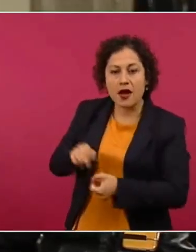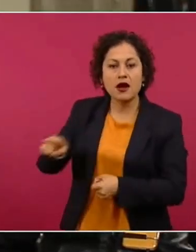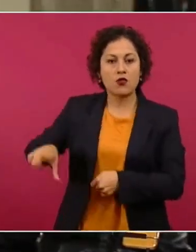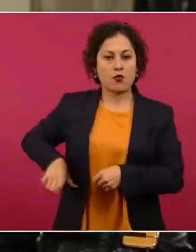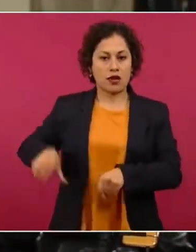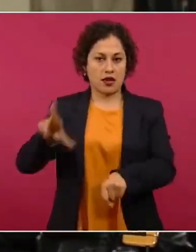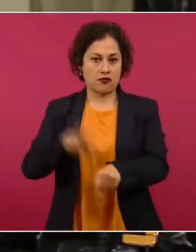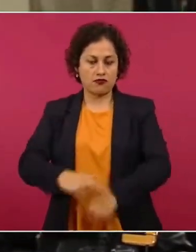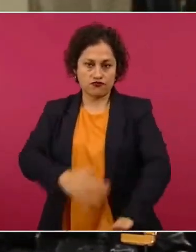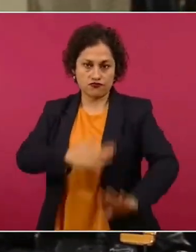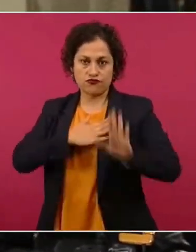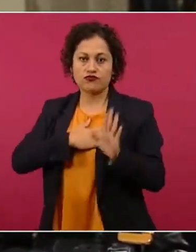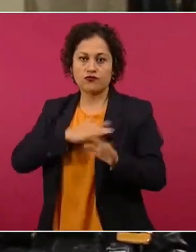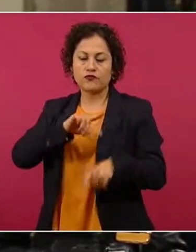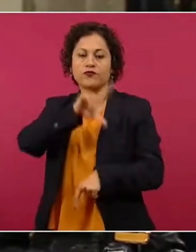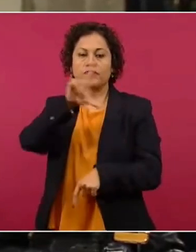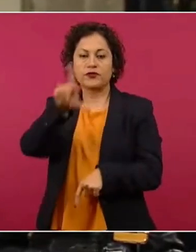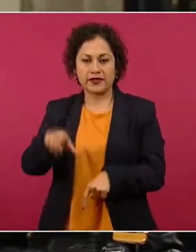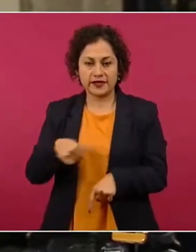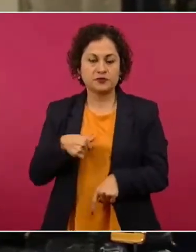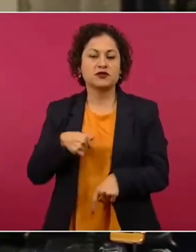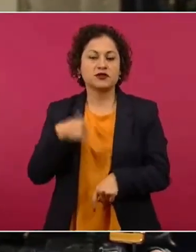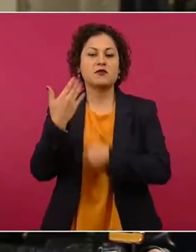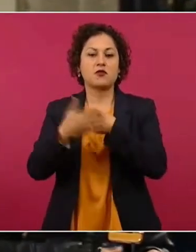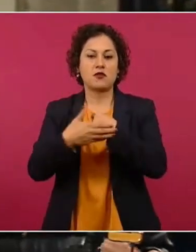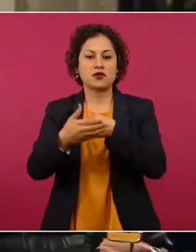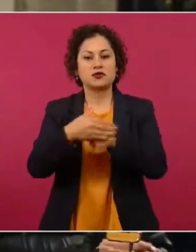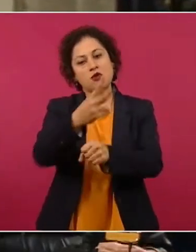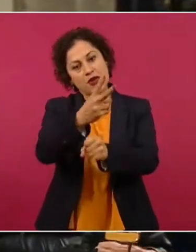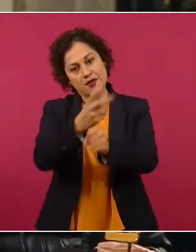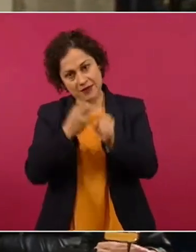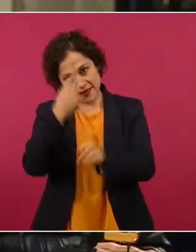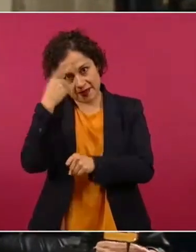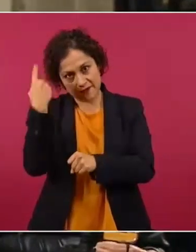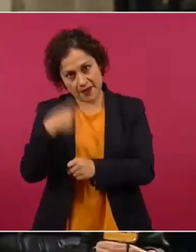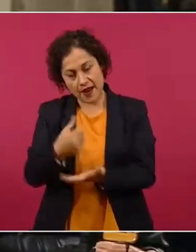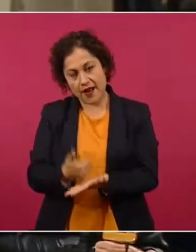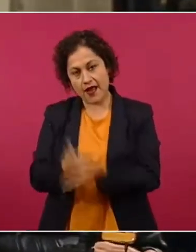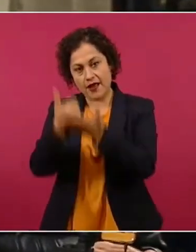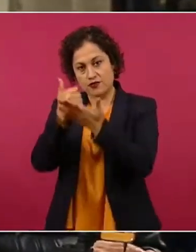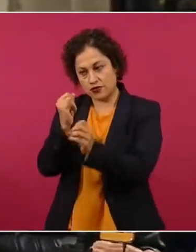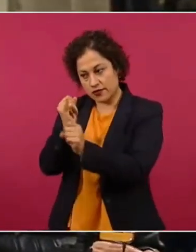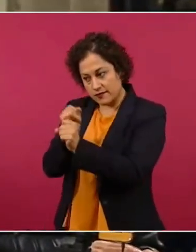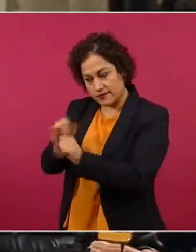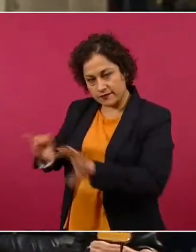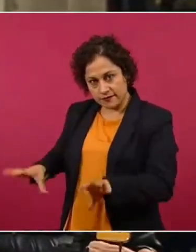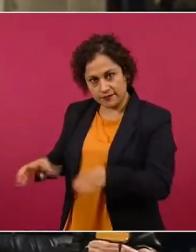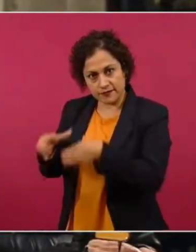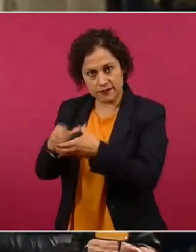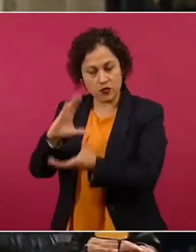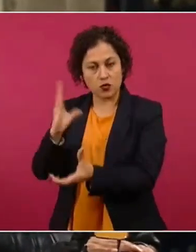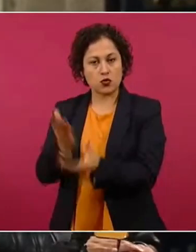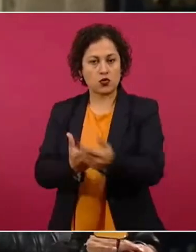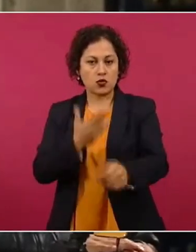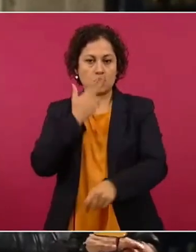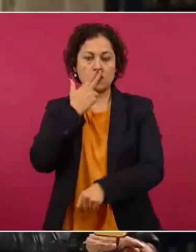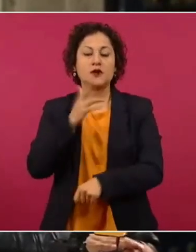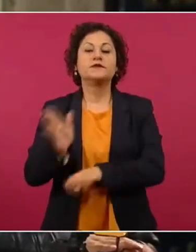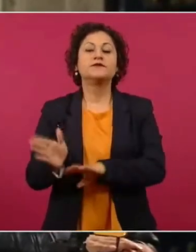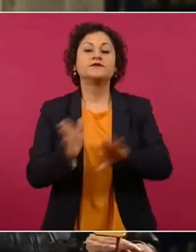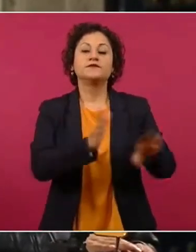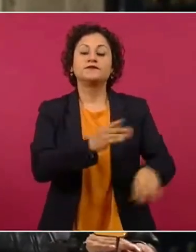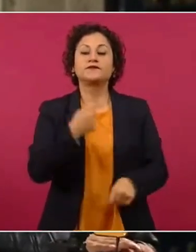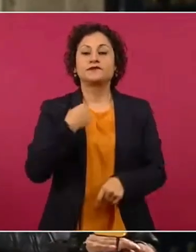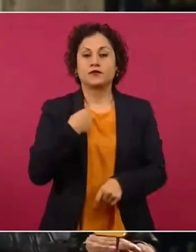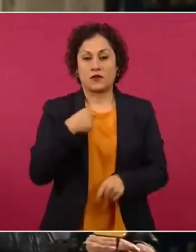momento, pues se le correrá la invitación para que usted mismo participe en este asunto. Señor presidente, como estamos hablando de los municipios,